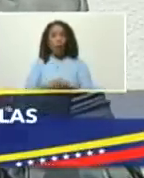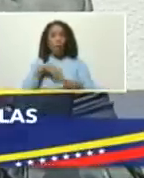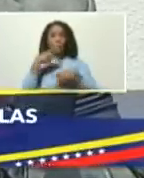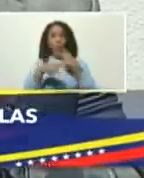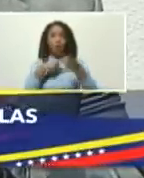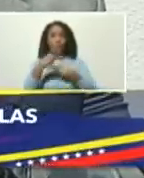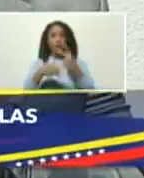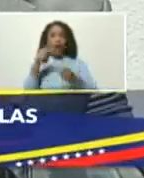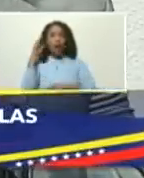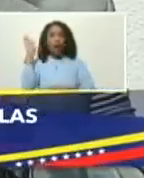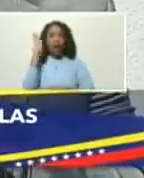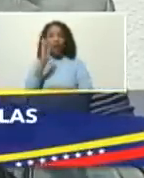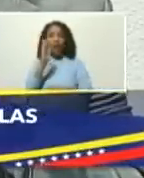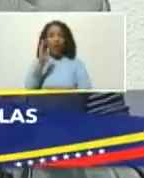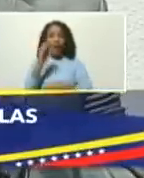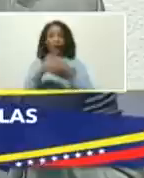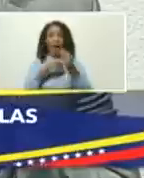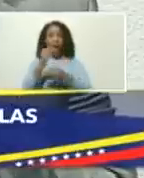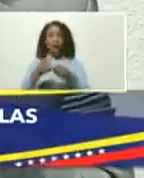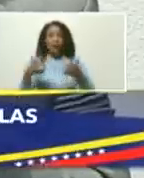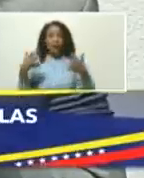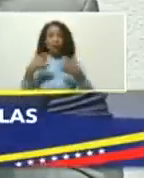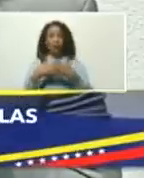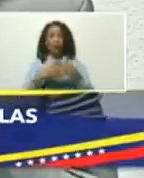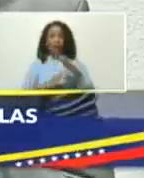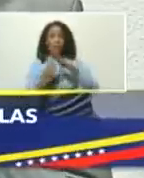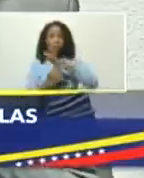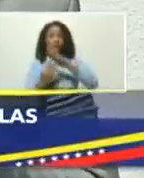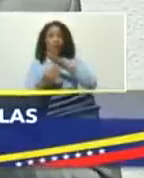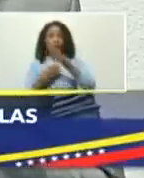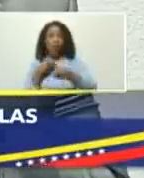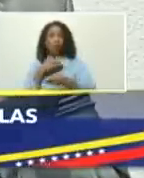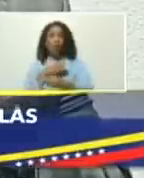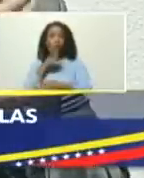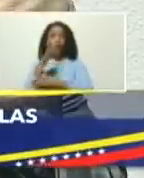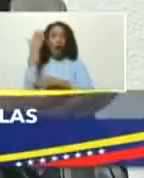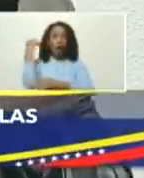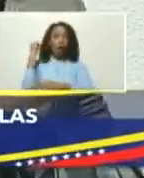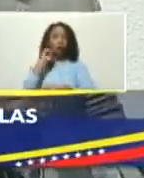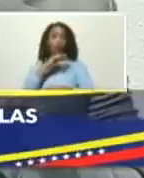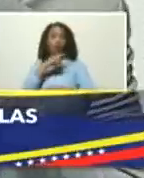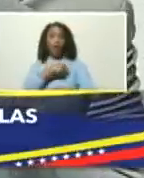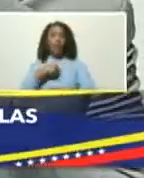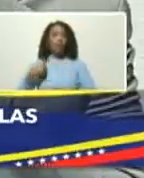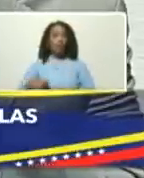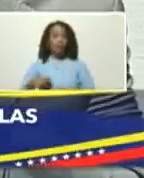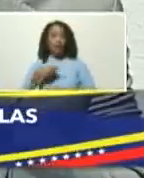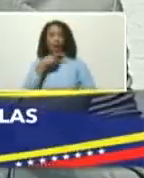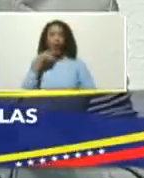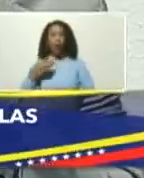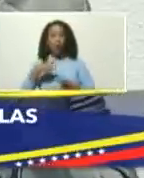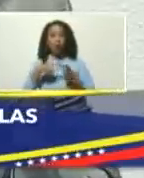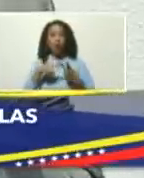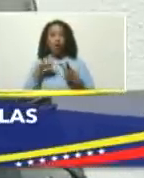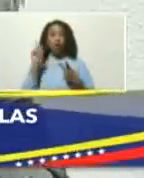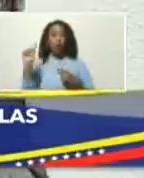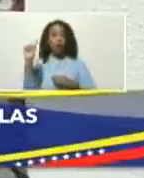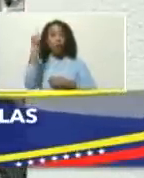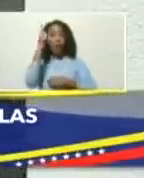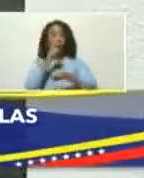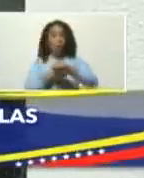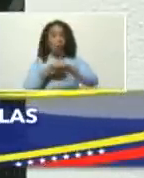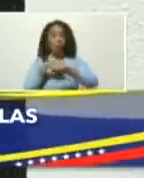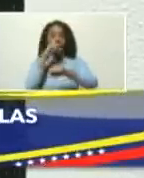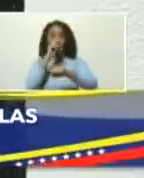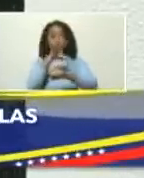de estado que viene a ser columna vertebral como lo fue para China como lo fue para Singapur como lo fue en su primera época de